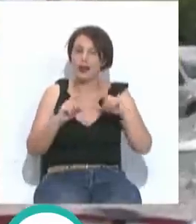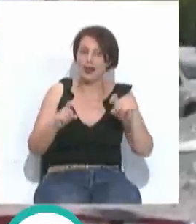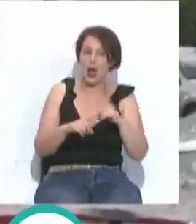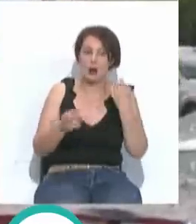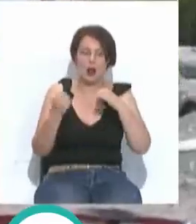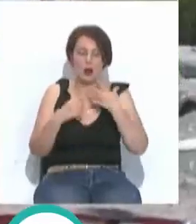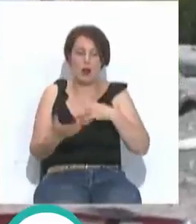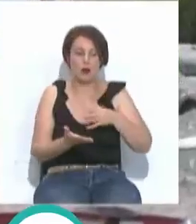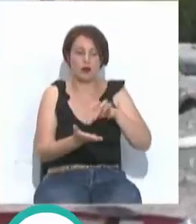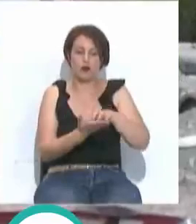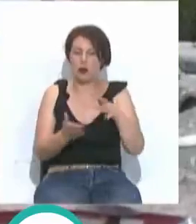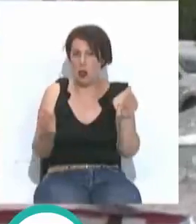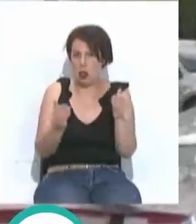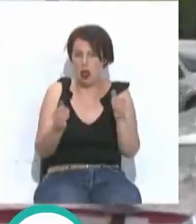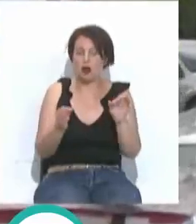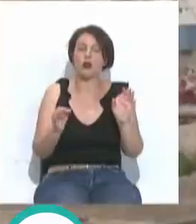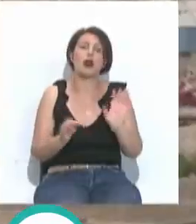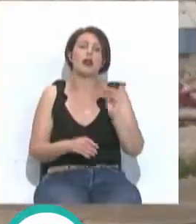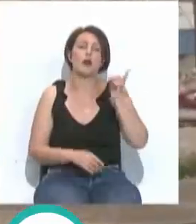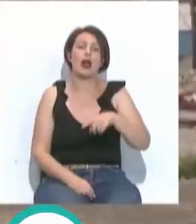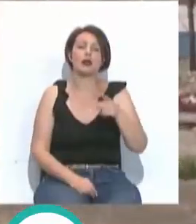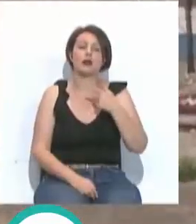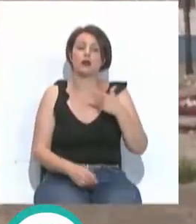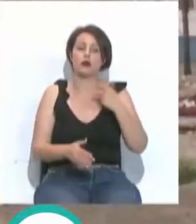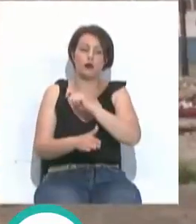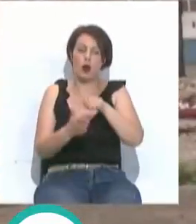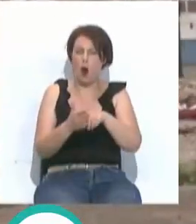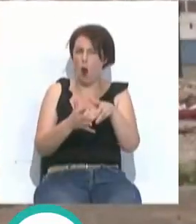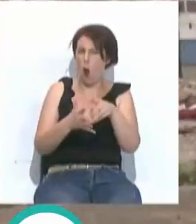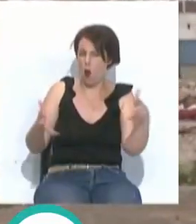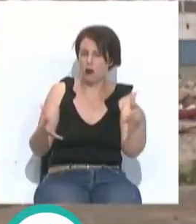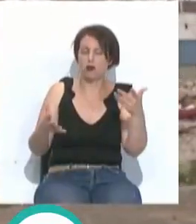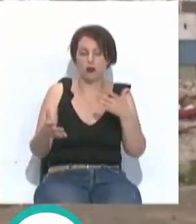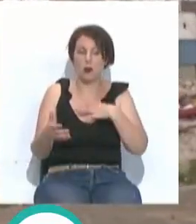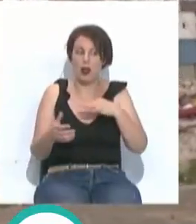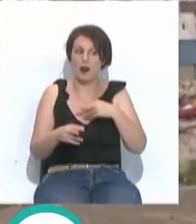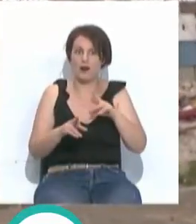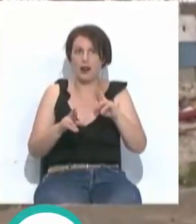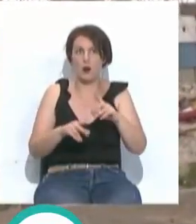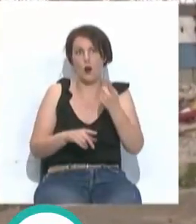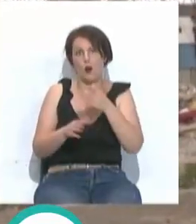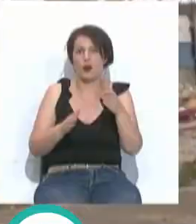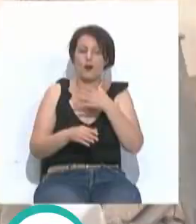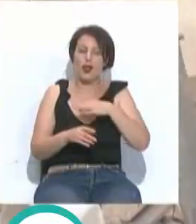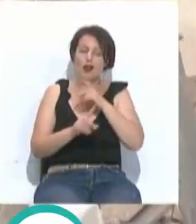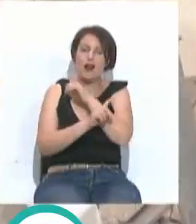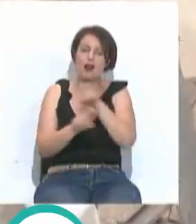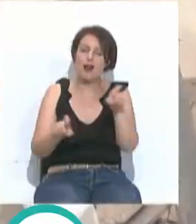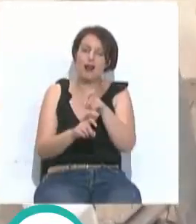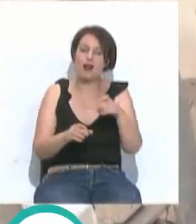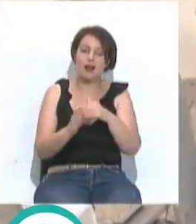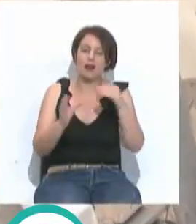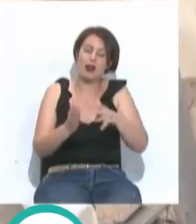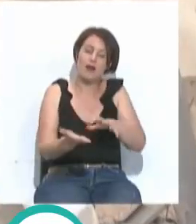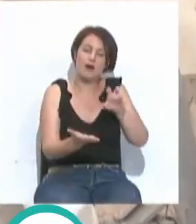se puedan ubicar con un volumen pequeño o menor, y también esa gran firma compañía que esperemos que también en algún momento podamos anunciar de su ubicación en el